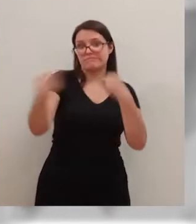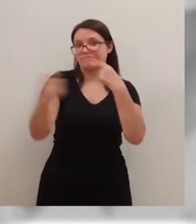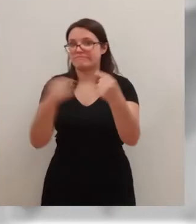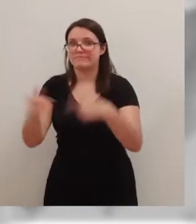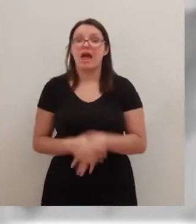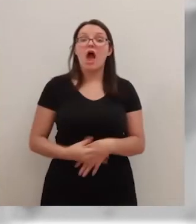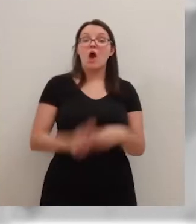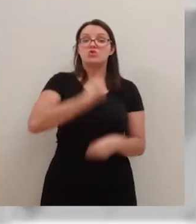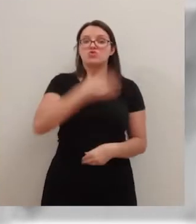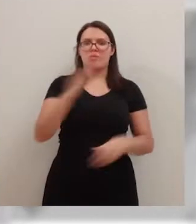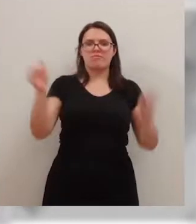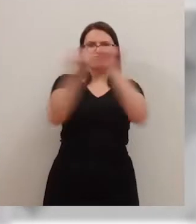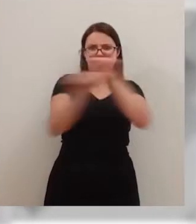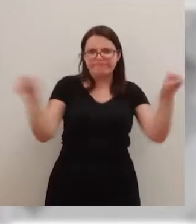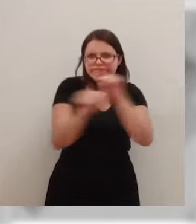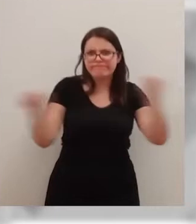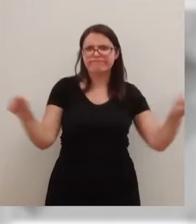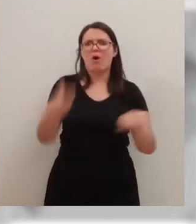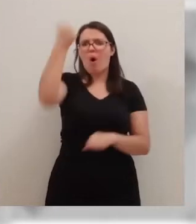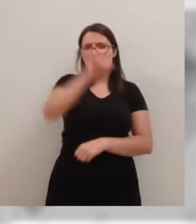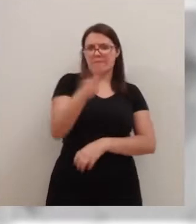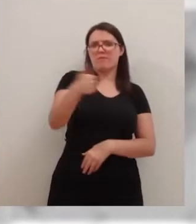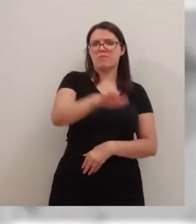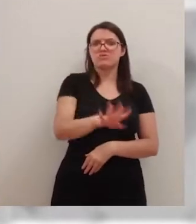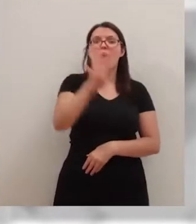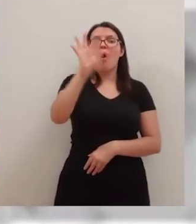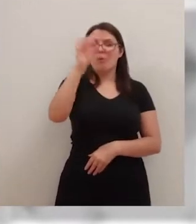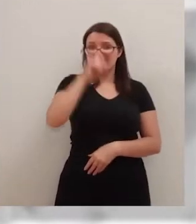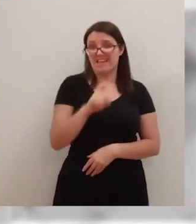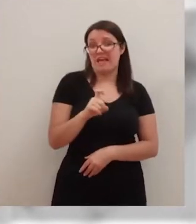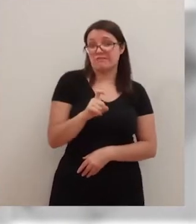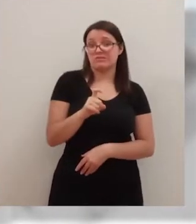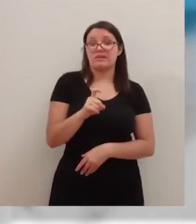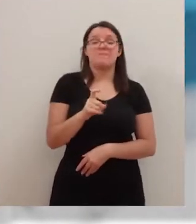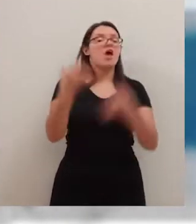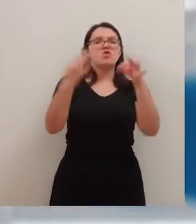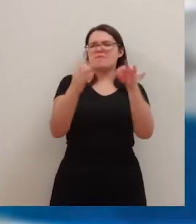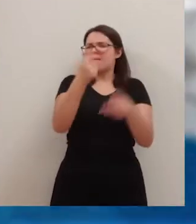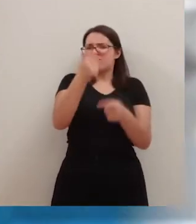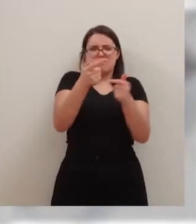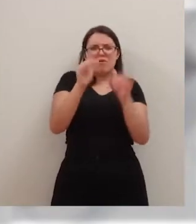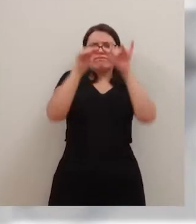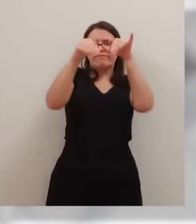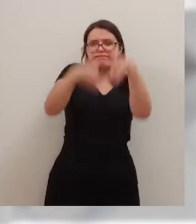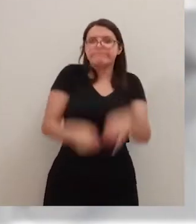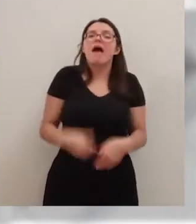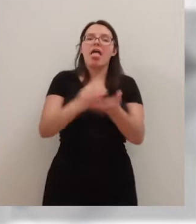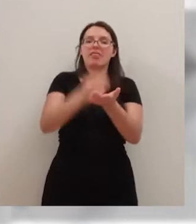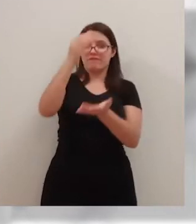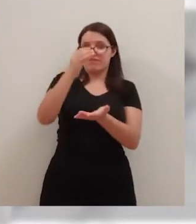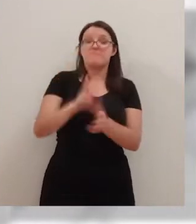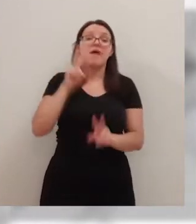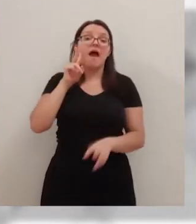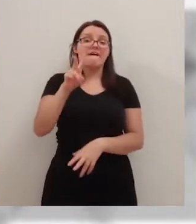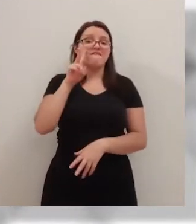Tras el terrible susto por la explosión que causó la muerte de este hombre de 40 años, la normalidad va poco a poco regresando a este edificio, aunque